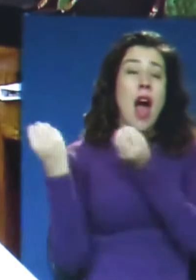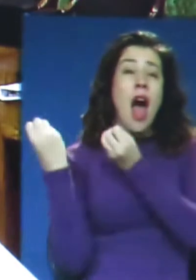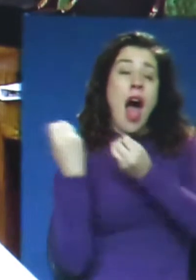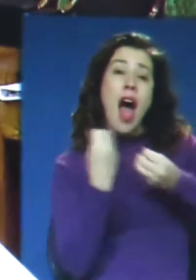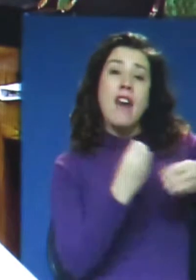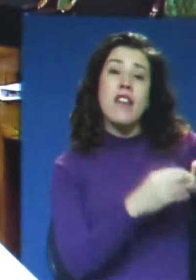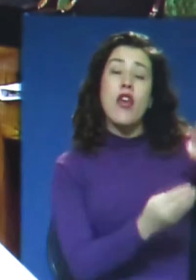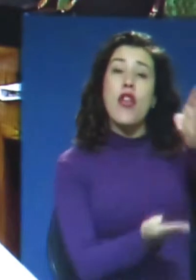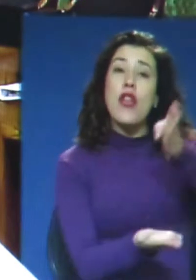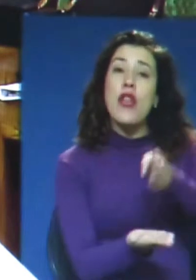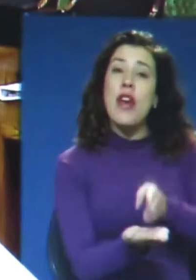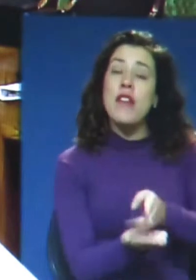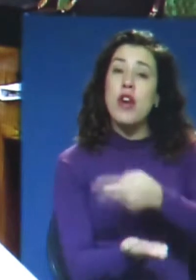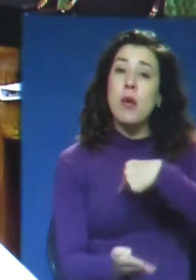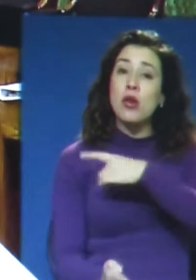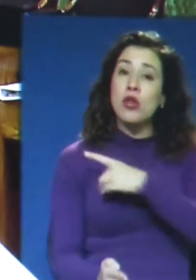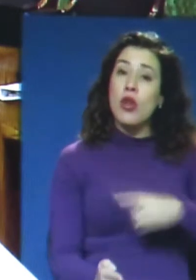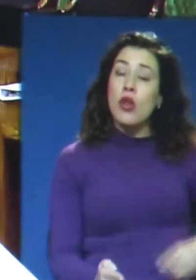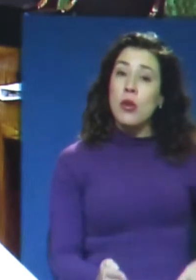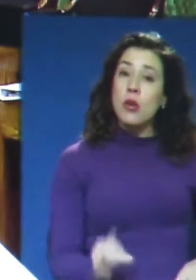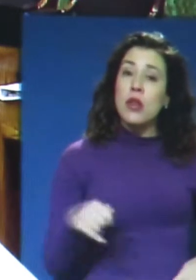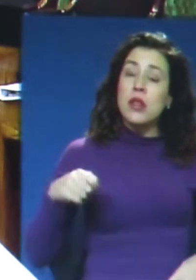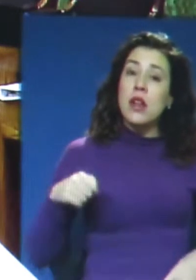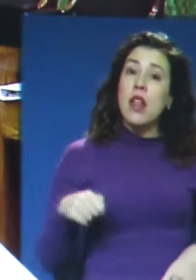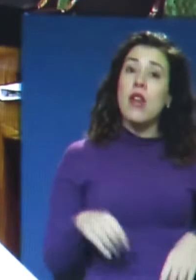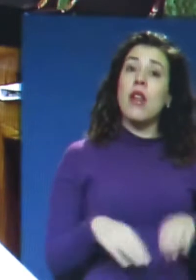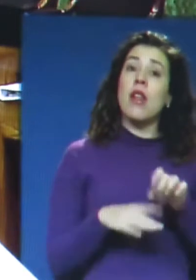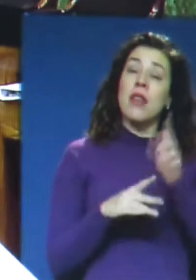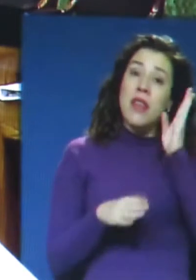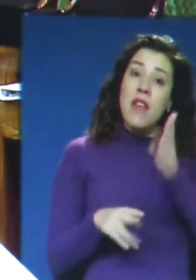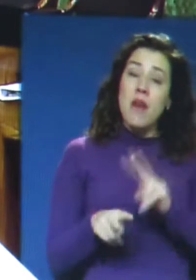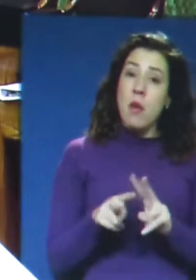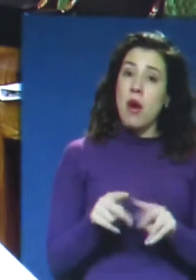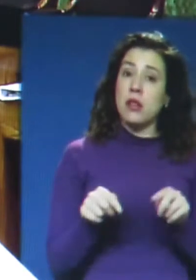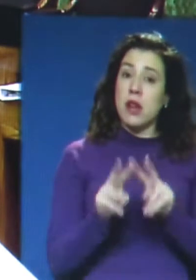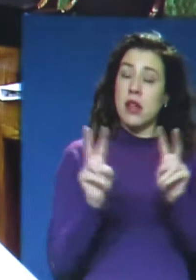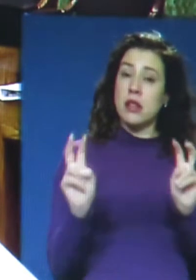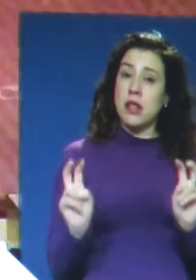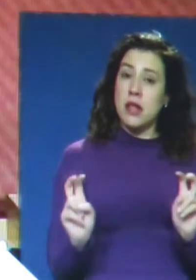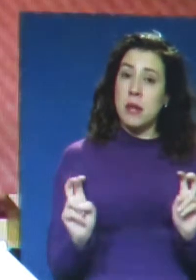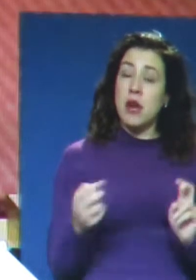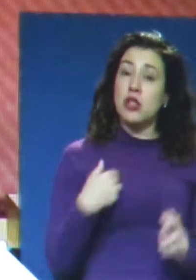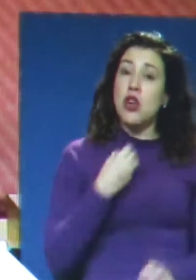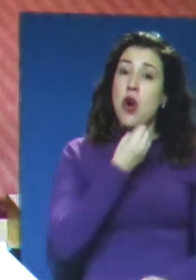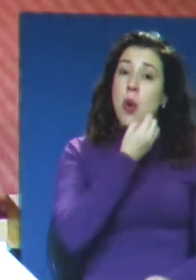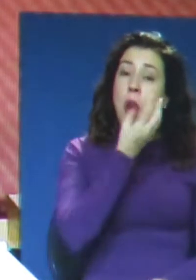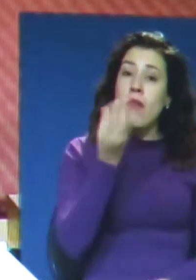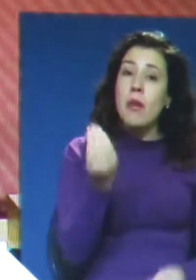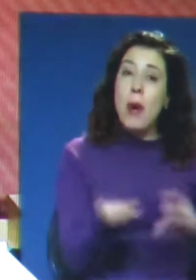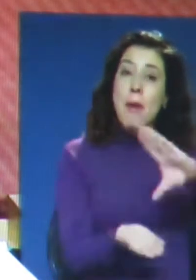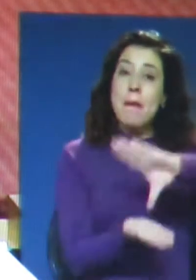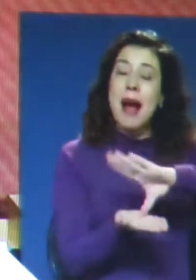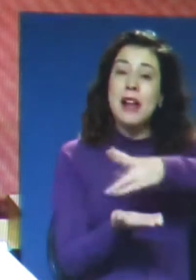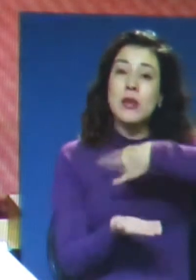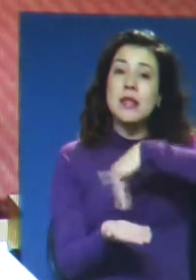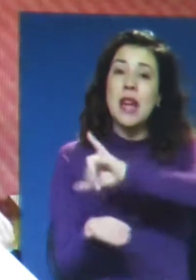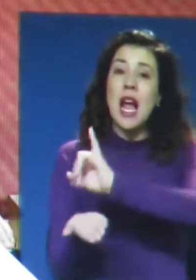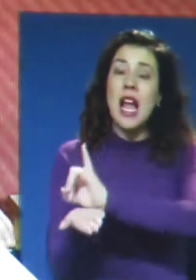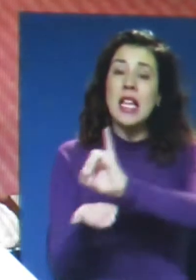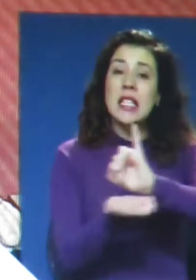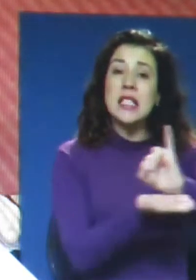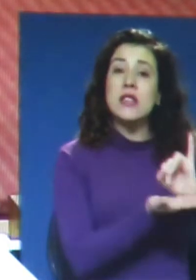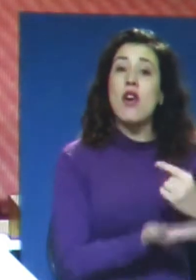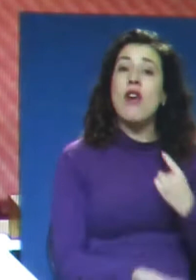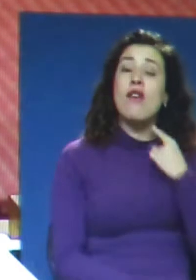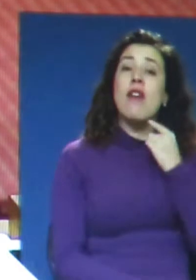deberes de como legisladores de Estado nos cabe en este sentido. Y lo digo porque como país nuestras instituciones han fallado